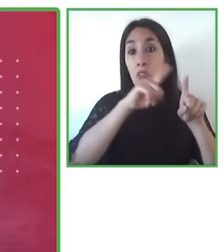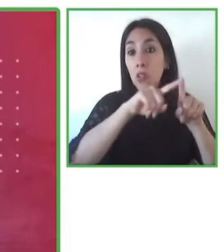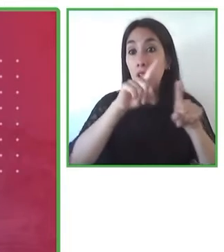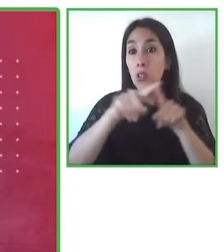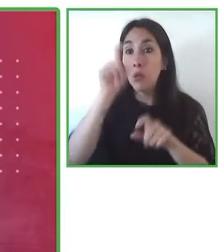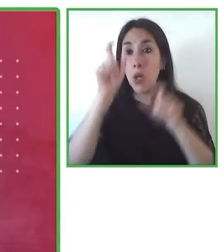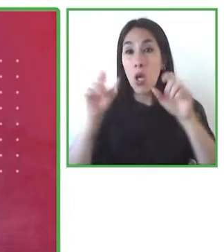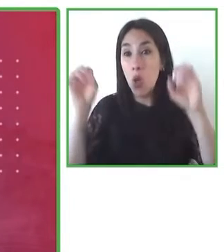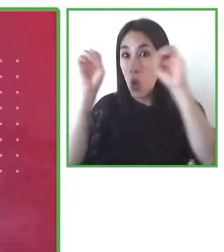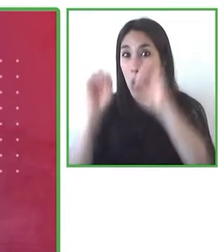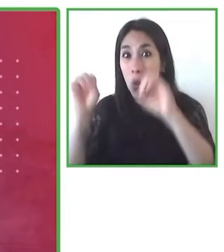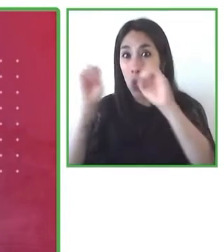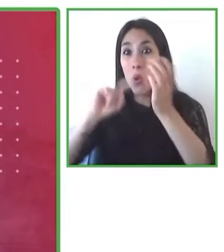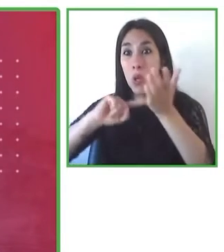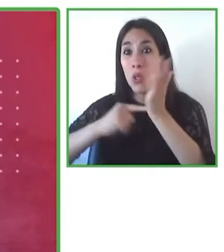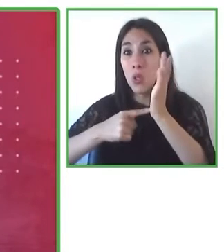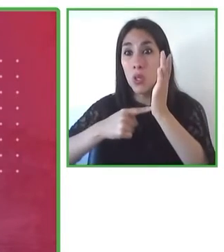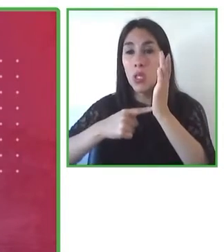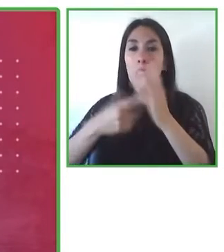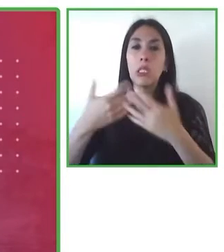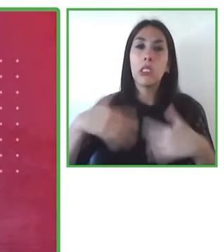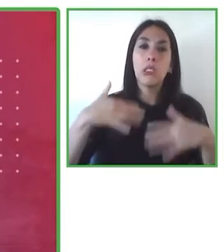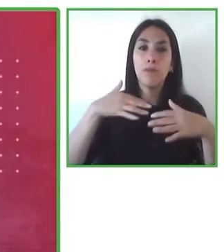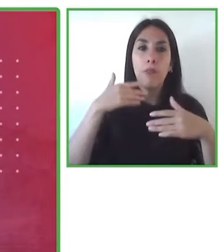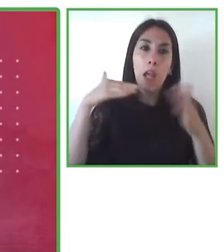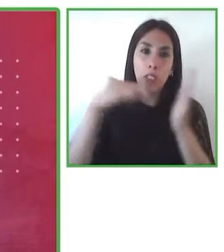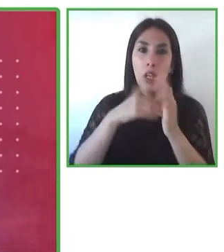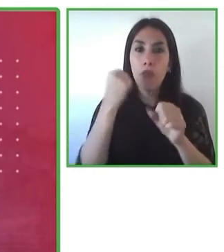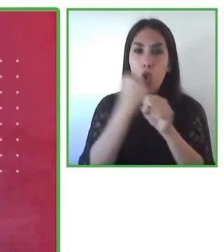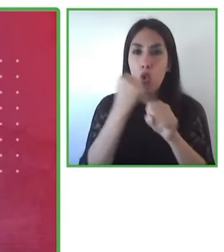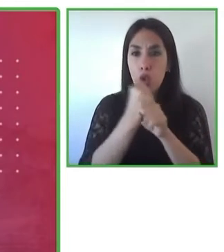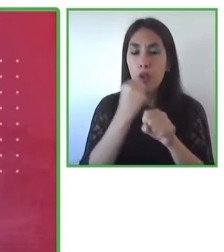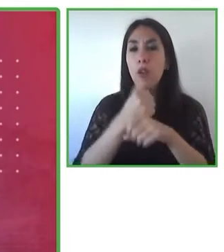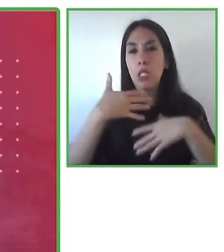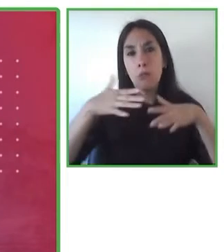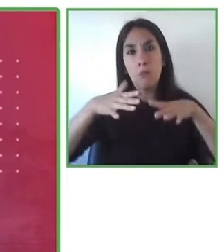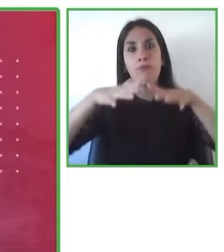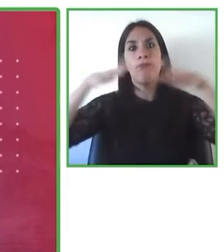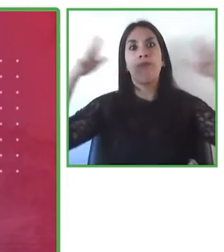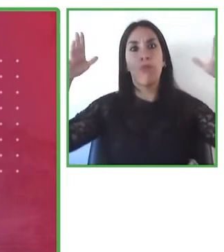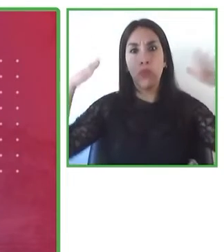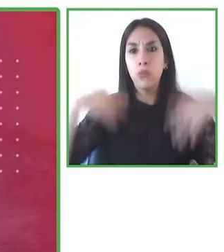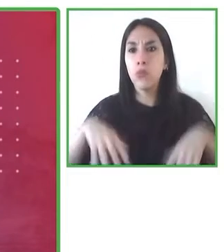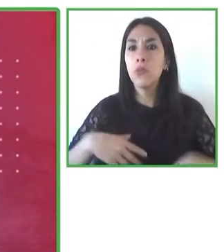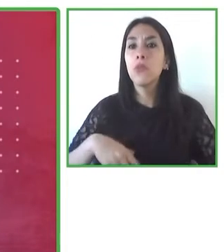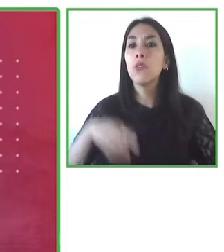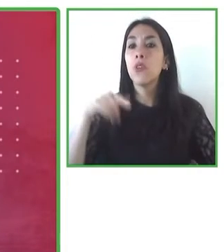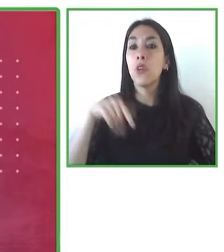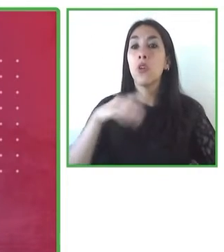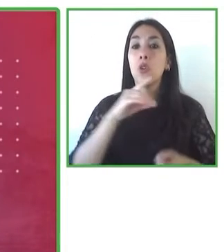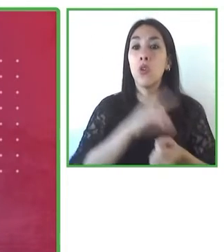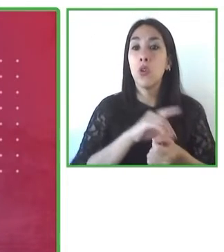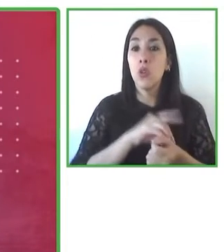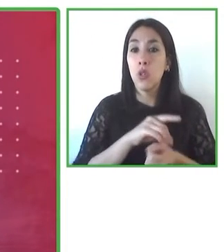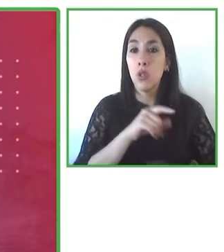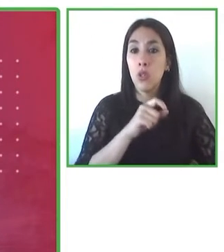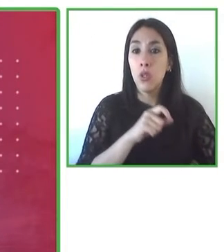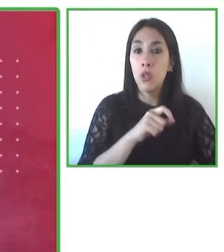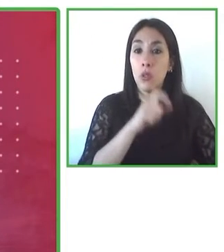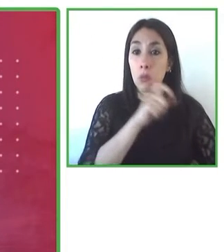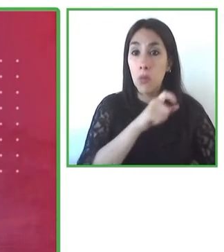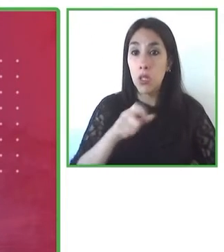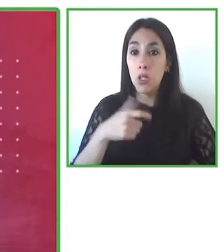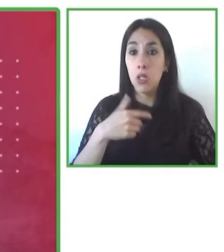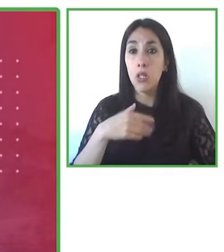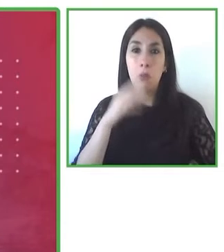abismo digital en el caso de las personas con discapacidad. Así que bueno, esa es nuestra experiencia desde Tiflonexo, de hacer redes, de generar acceso a la lectura,